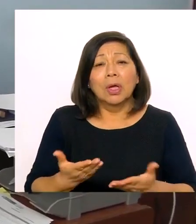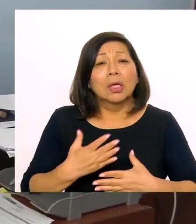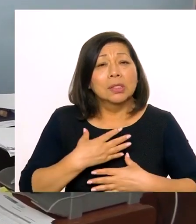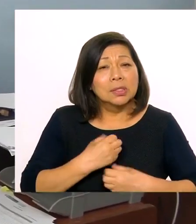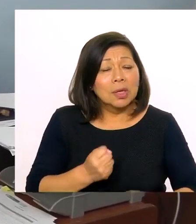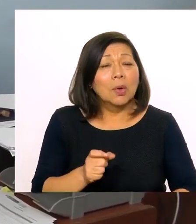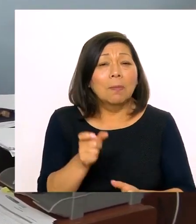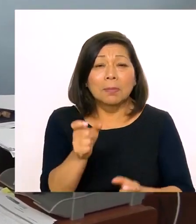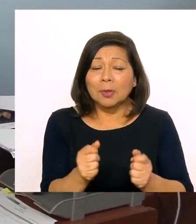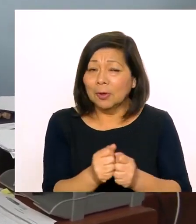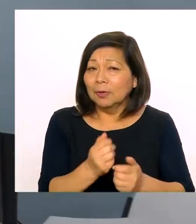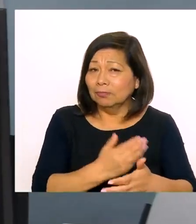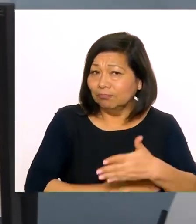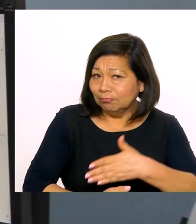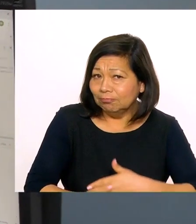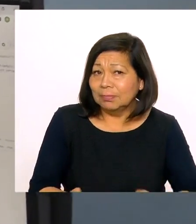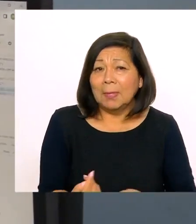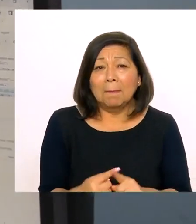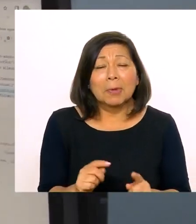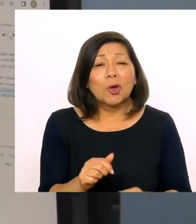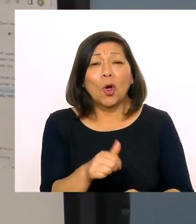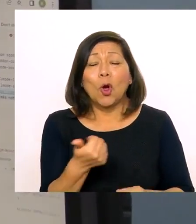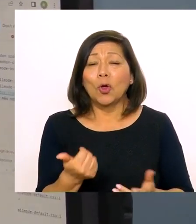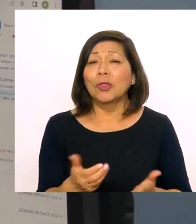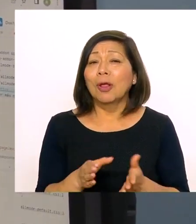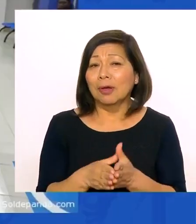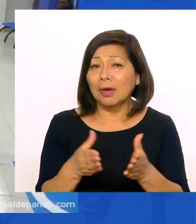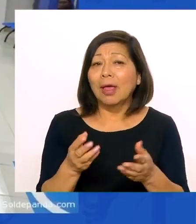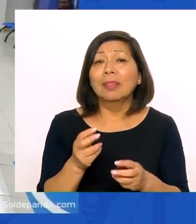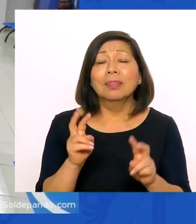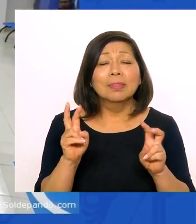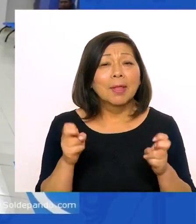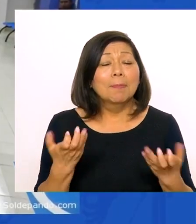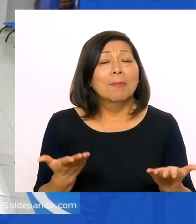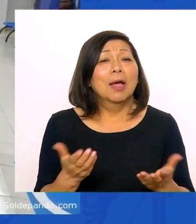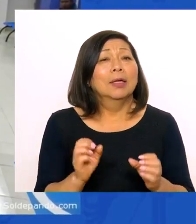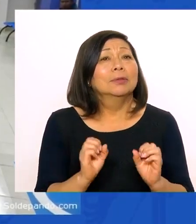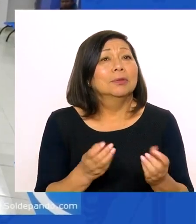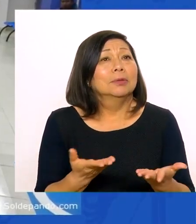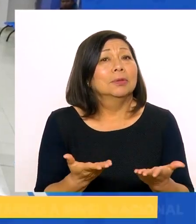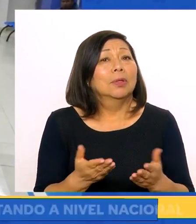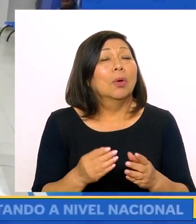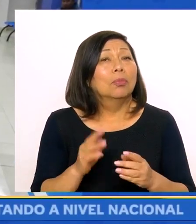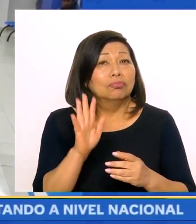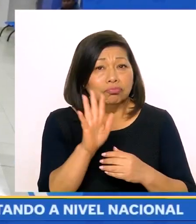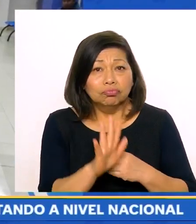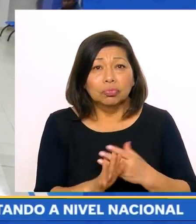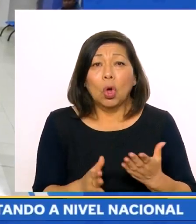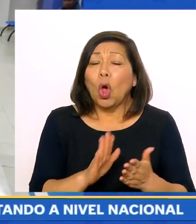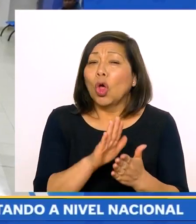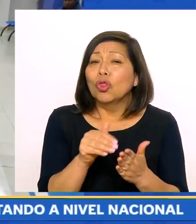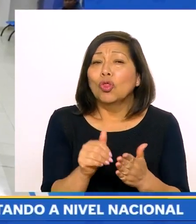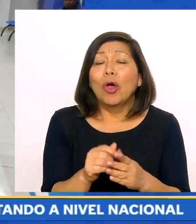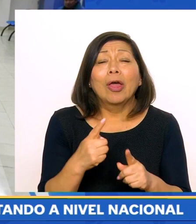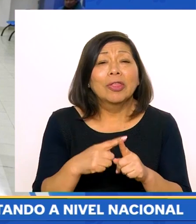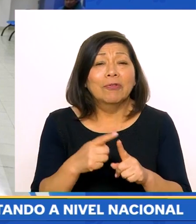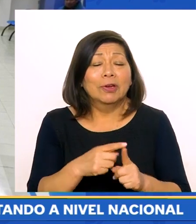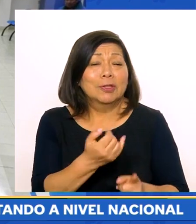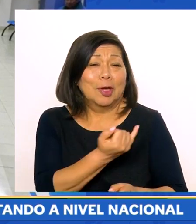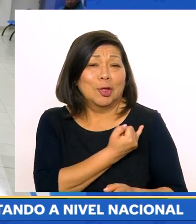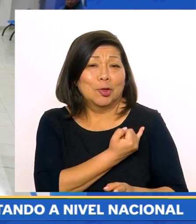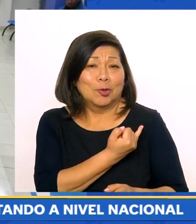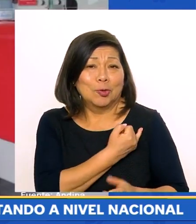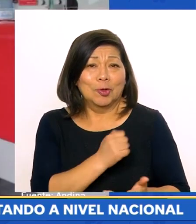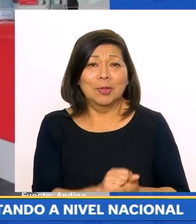el tema de la certificación de los servicios de salud para las personas con discapacidad. Y el otro gran tema es que hemos hecho un evento